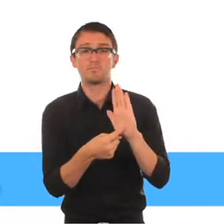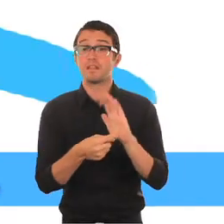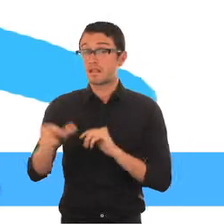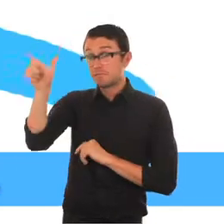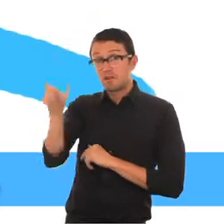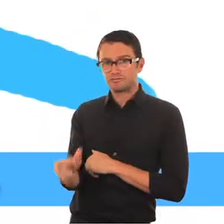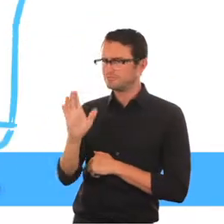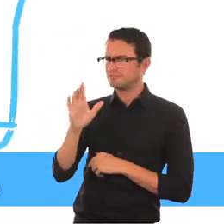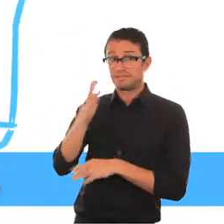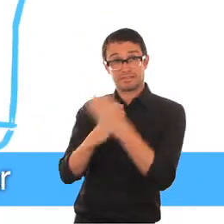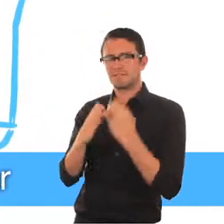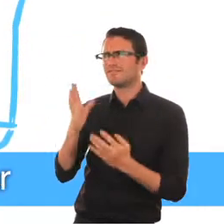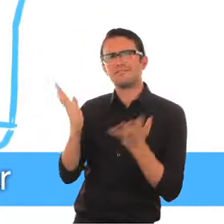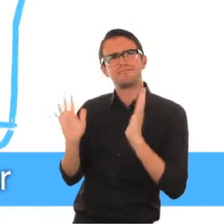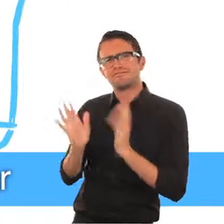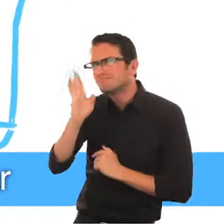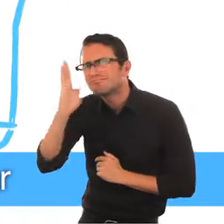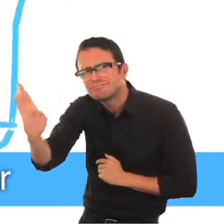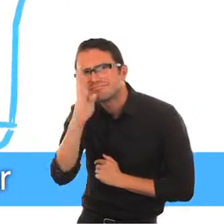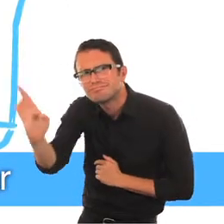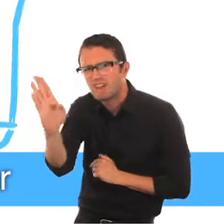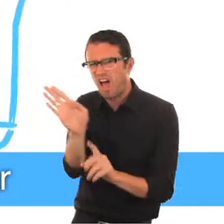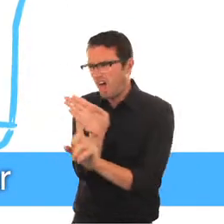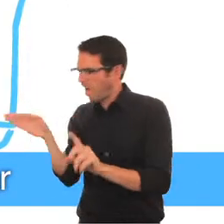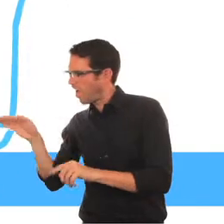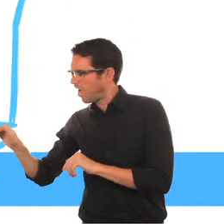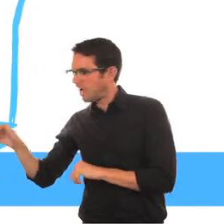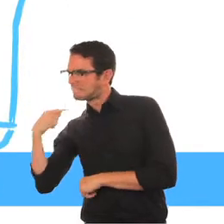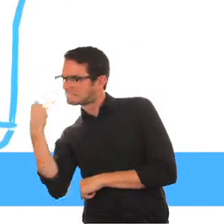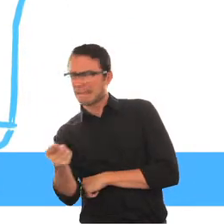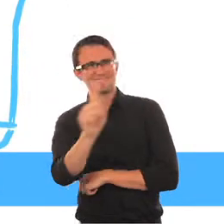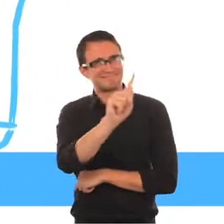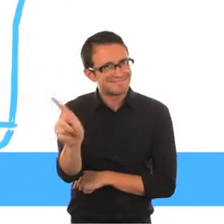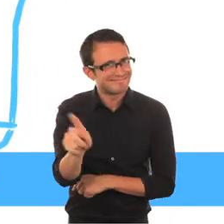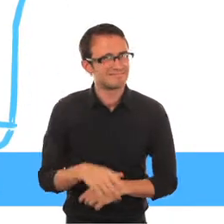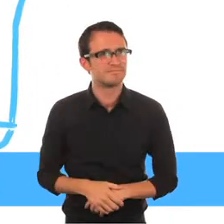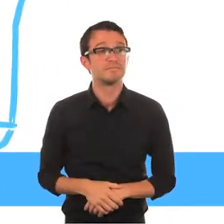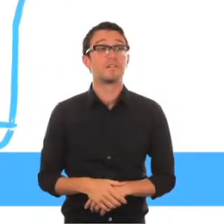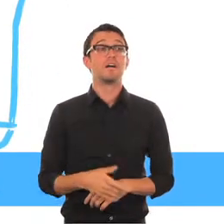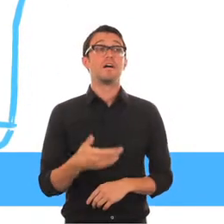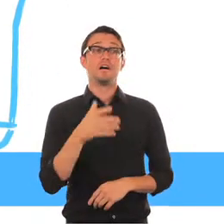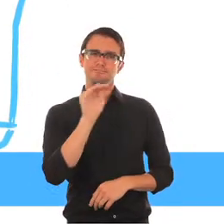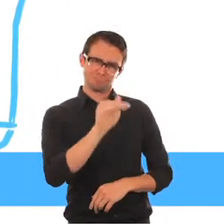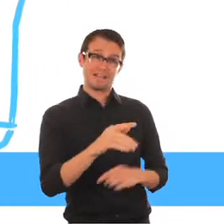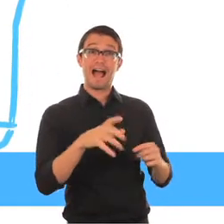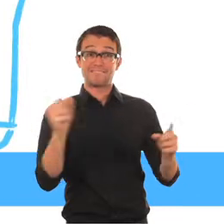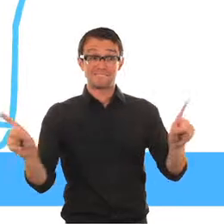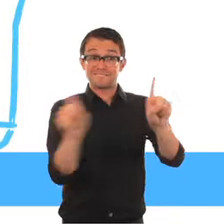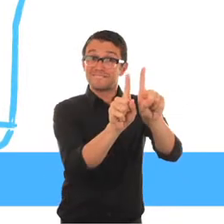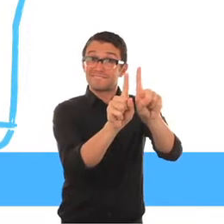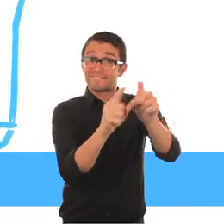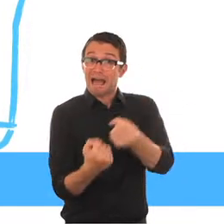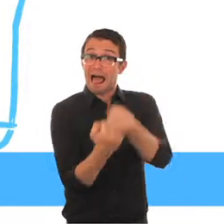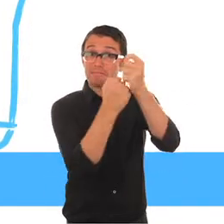con alguien con discapacidad, si la persona está acompañada por un familiar o asistente personal, asegúrese de hablarle directamente a